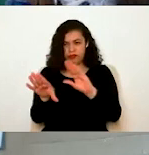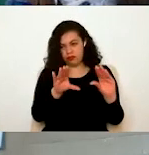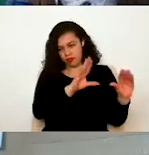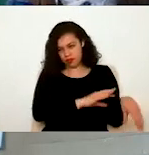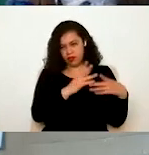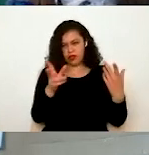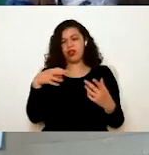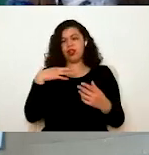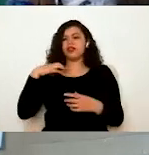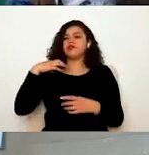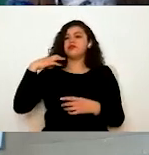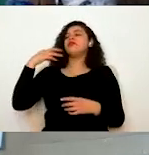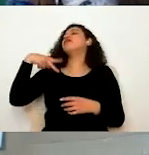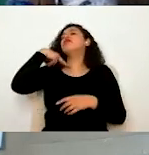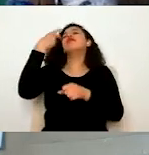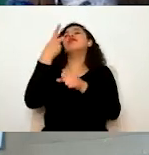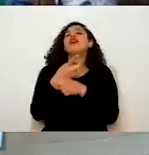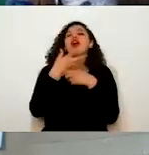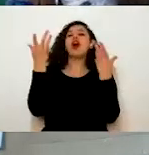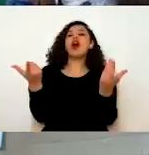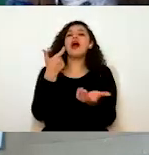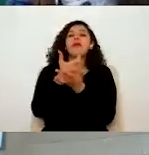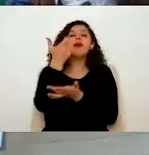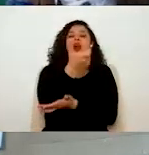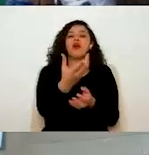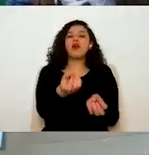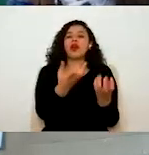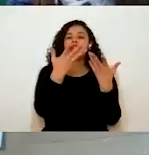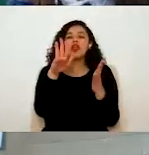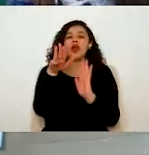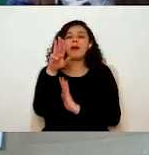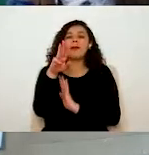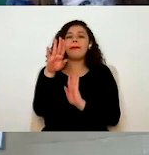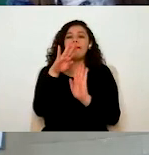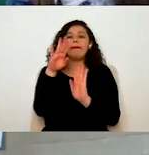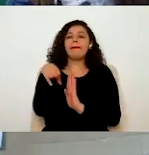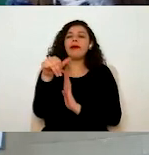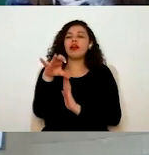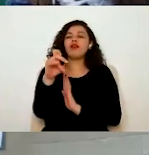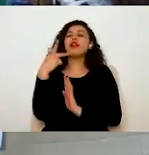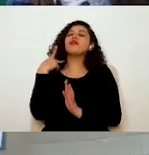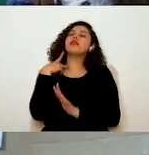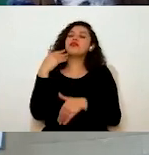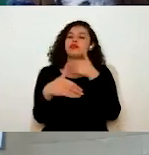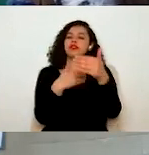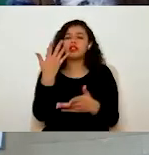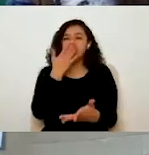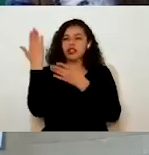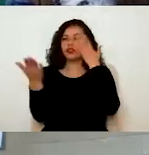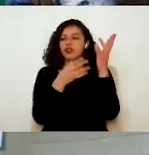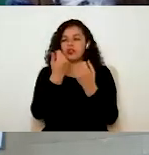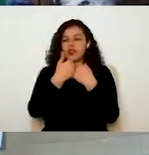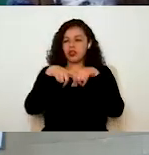voluntariado, las cuotas, o sea, manual de políticas y procedimientos, el estudio socioeconómico. Ustedes pueden